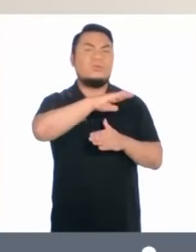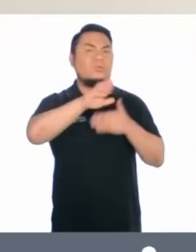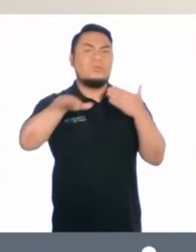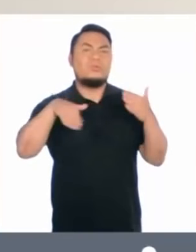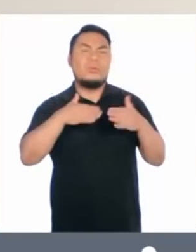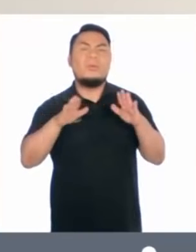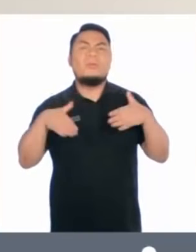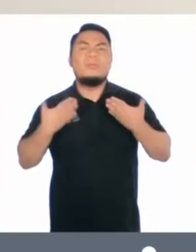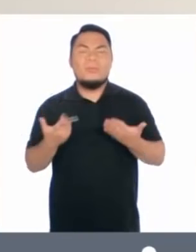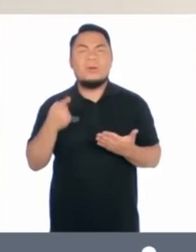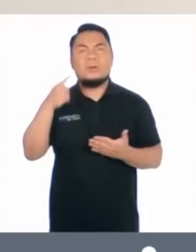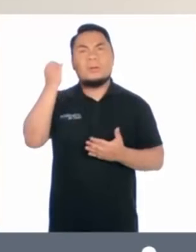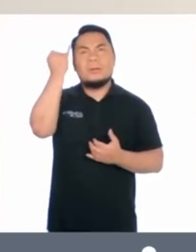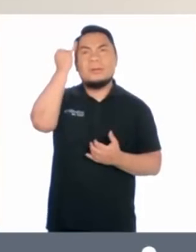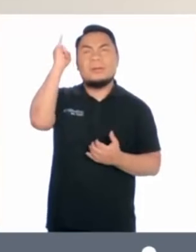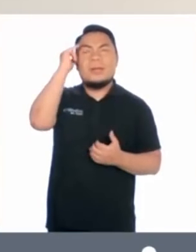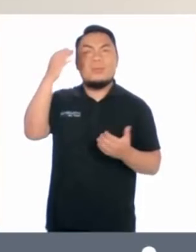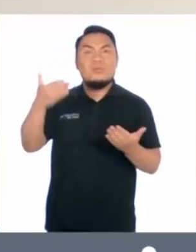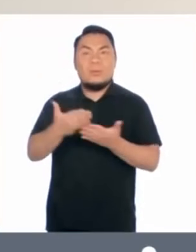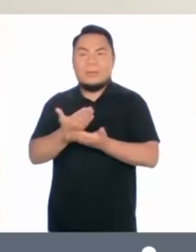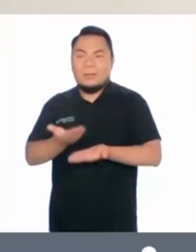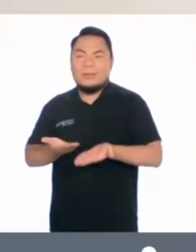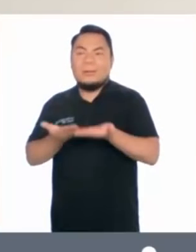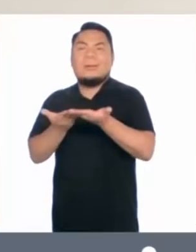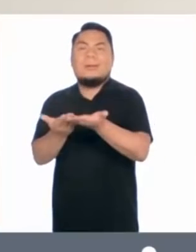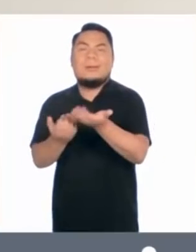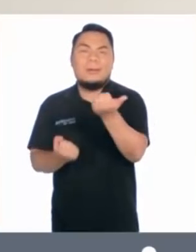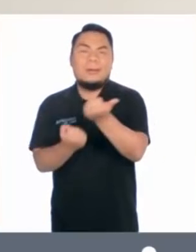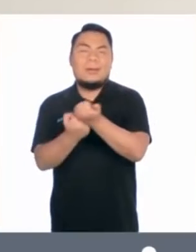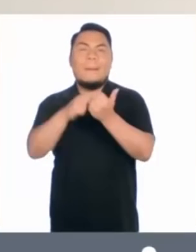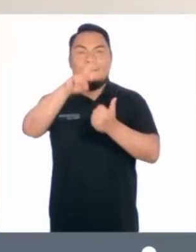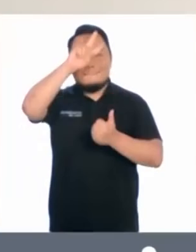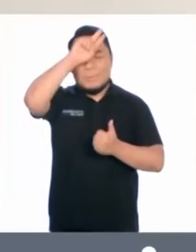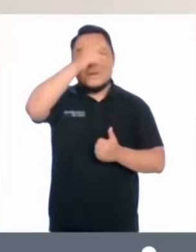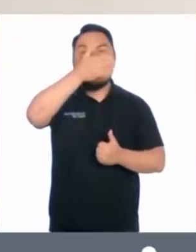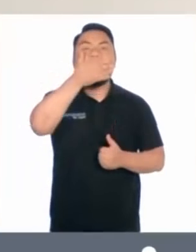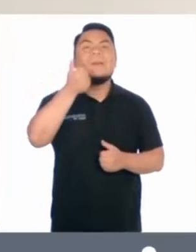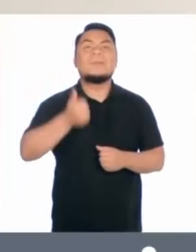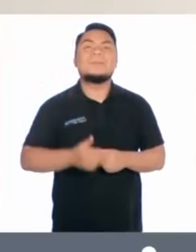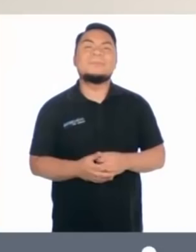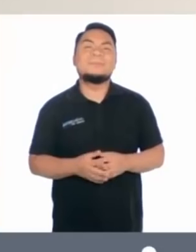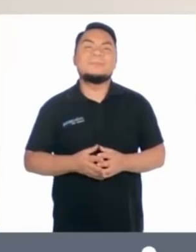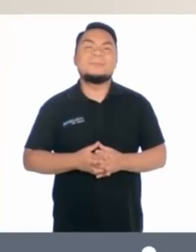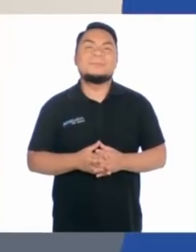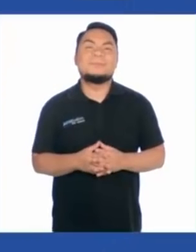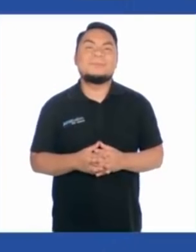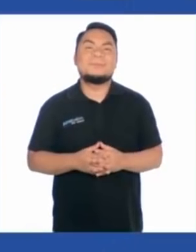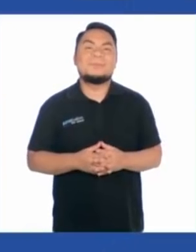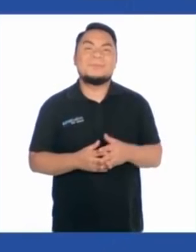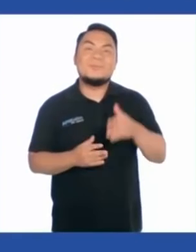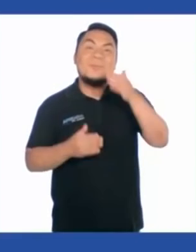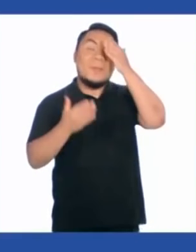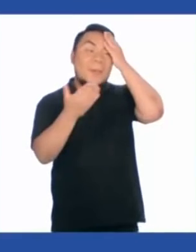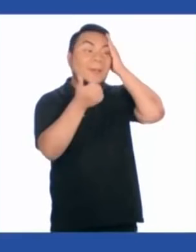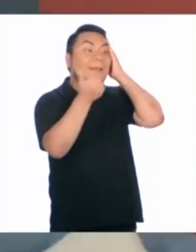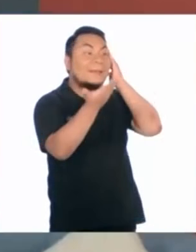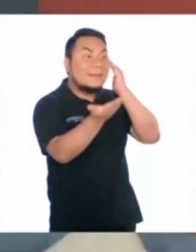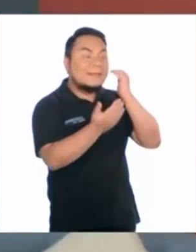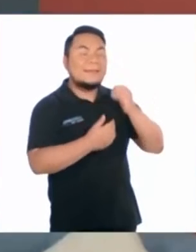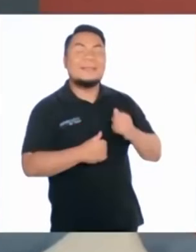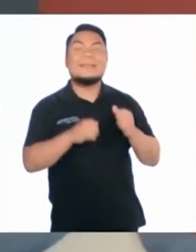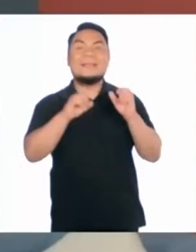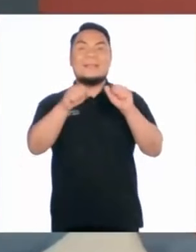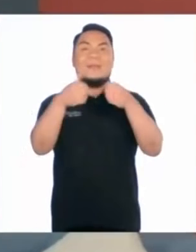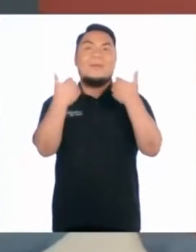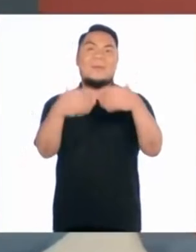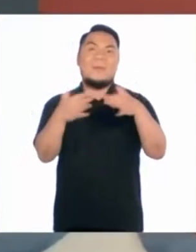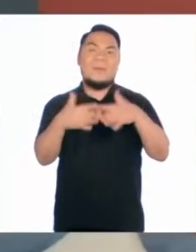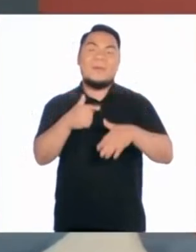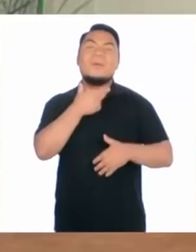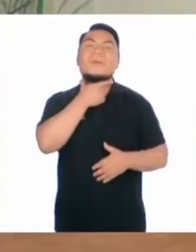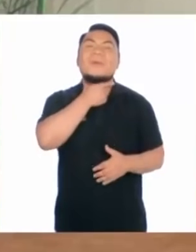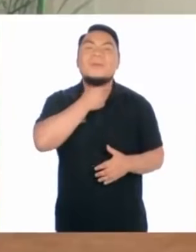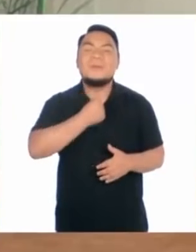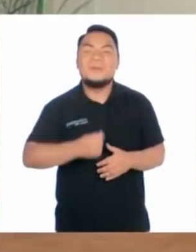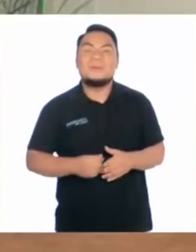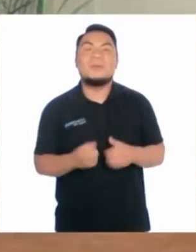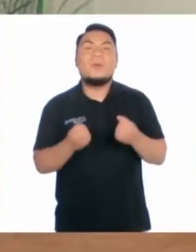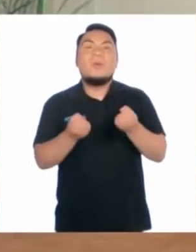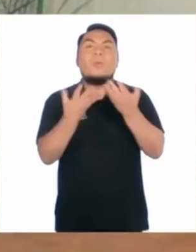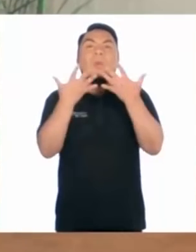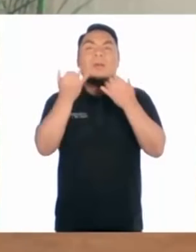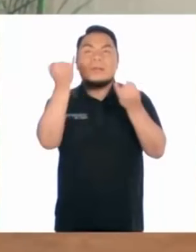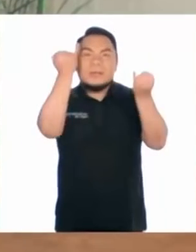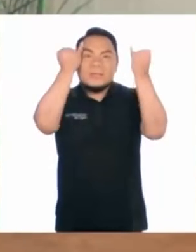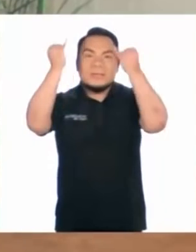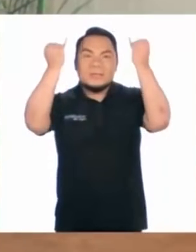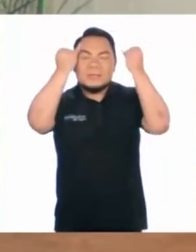y todas podemos poner nuestro granito de arena para hacer un Perú mejor. ¿Qué te pareció? Pues me encantó.